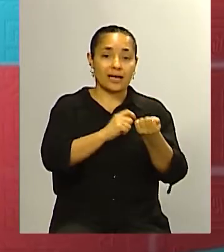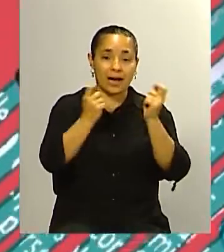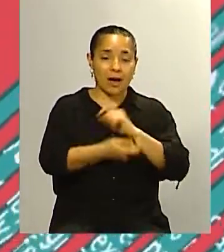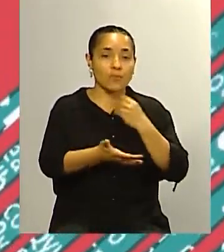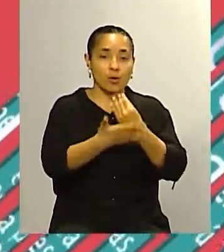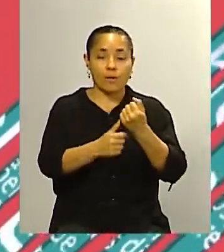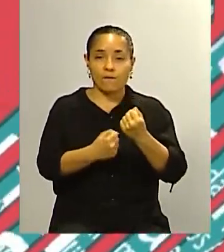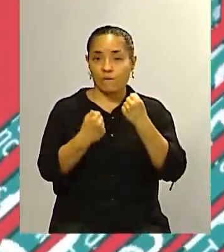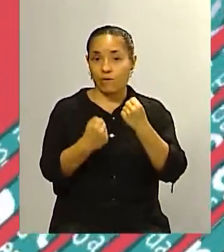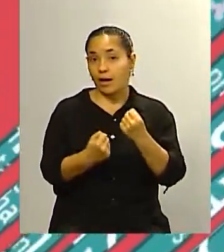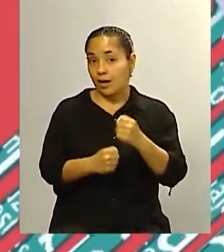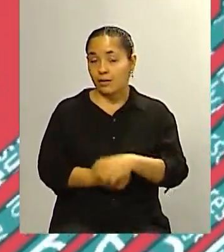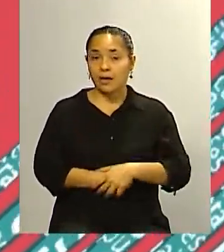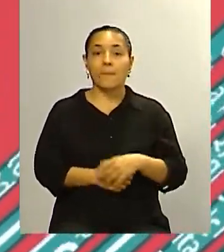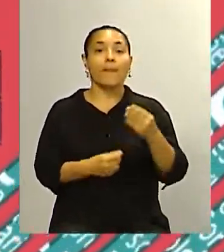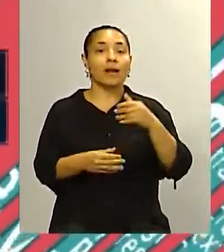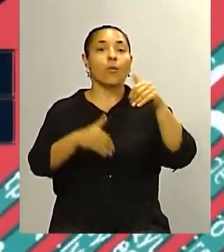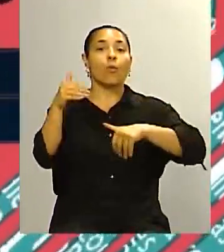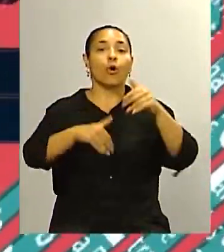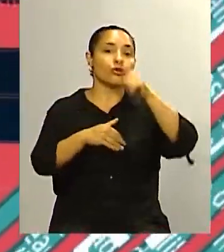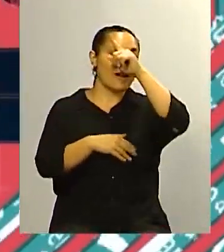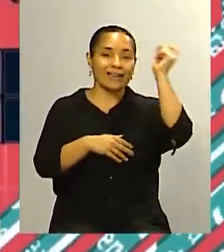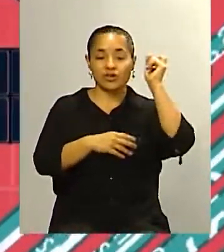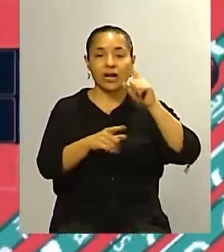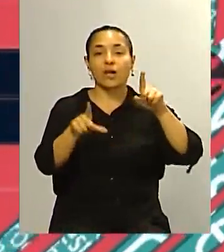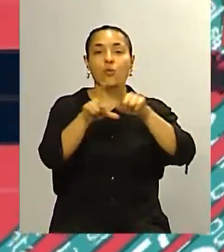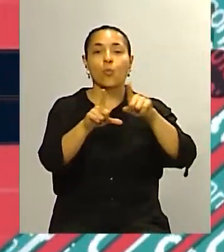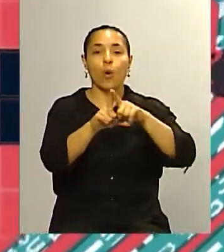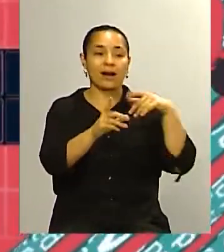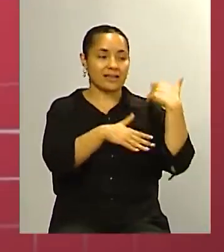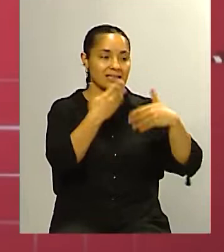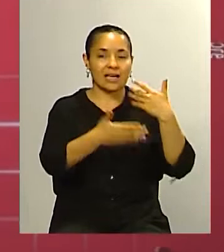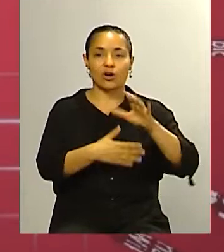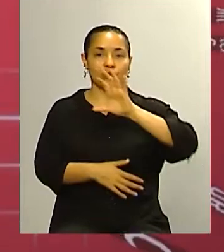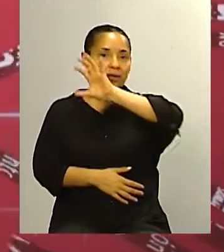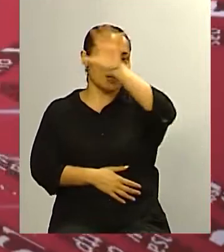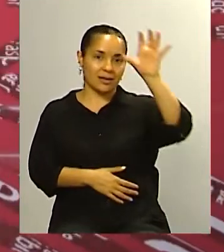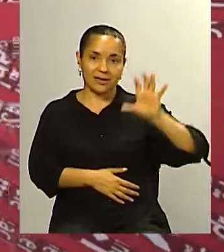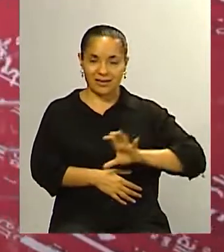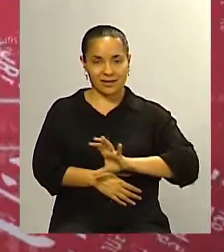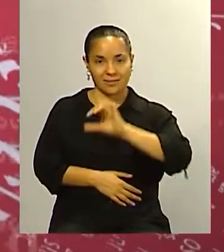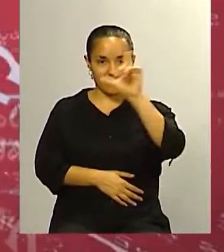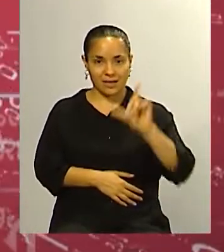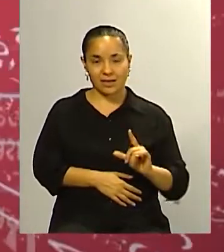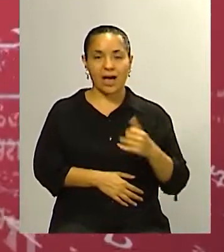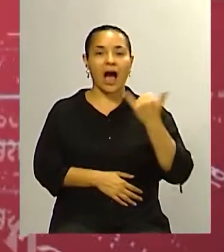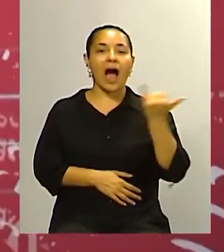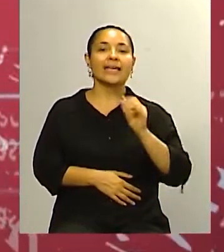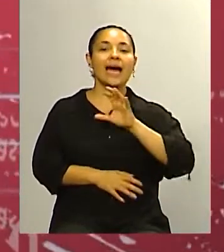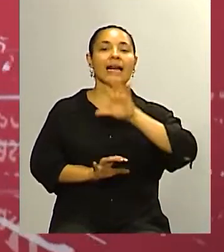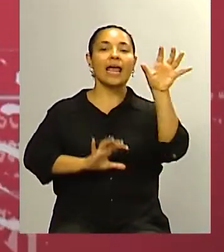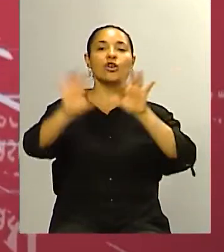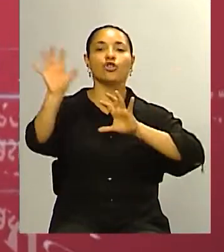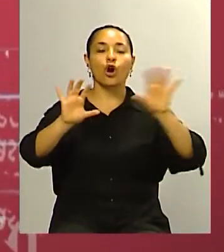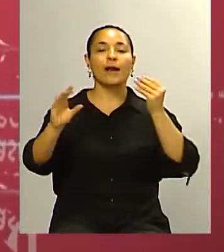pretender un voto nacional en la misma medida que tienen el desarrollo territorial en toda la Argentina ¿no? Es decir tiene líderes regionales Claro